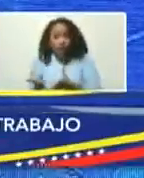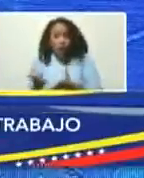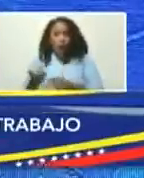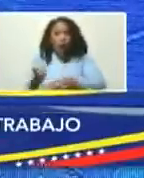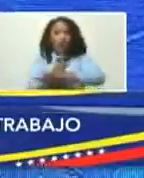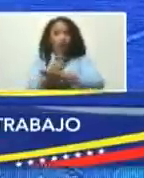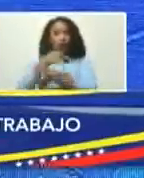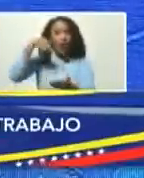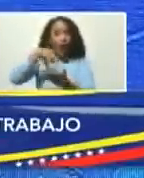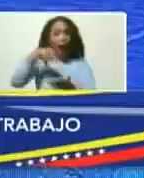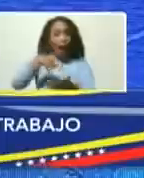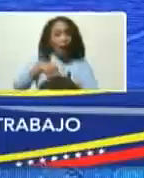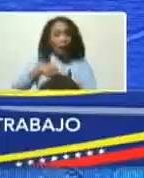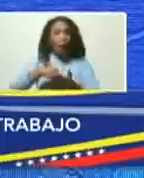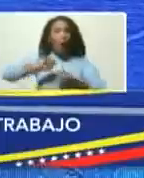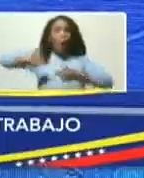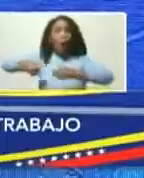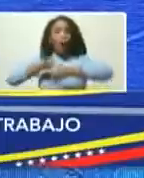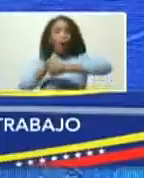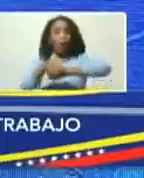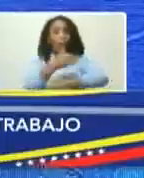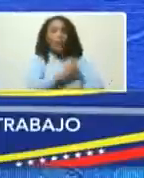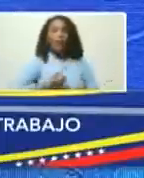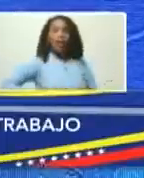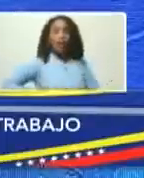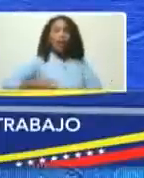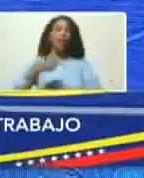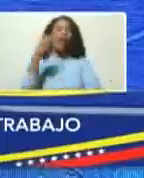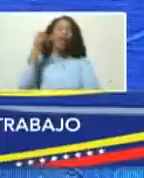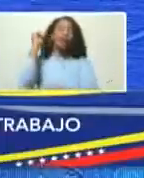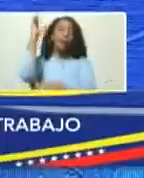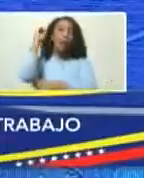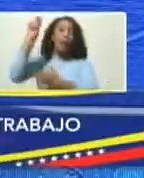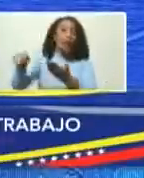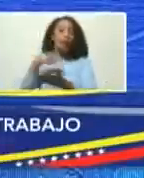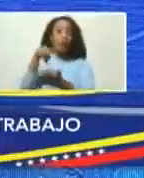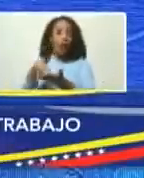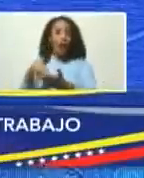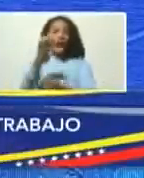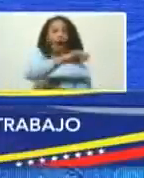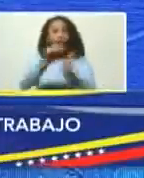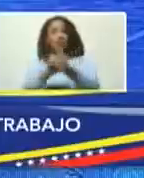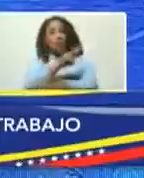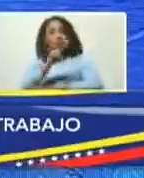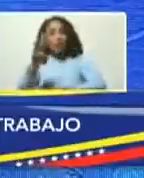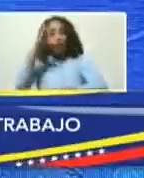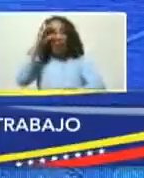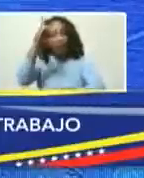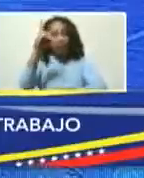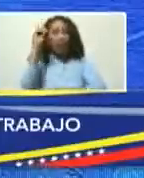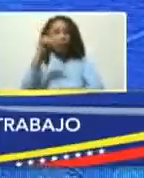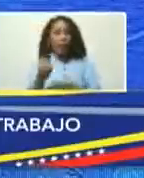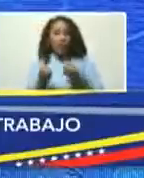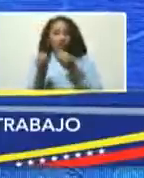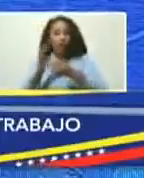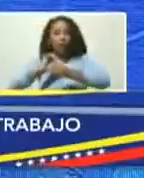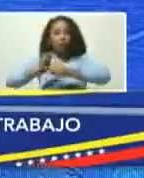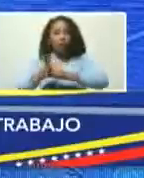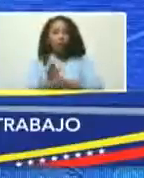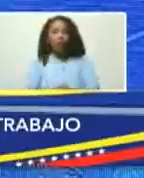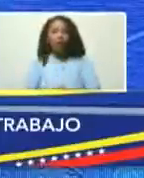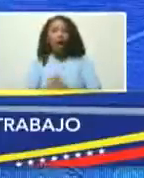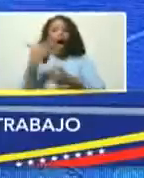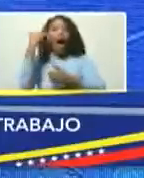Jorge Rodríguez con coronavirus, la vicepresidenta Delsi Rodríguez con coronavirus. Hay